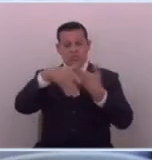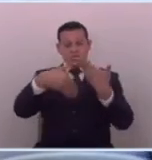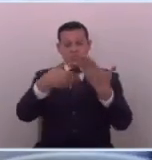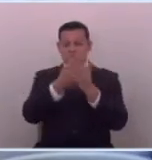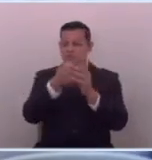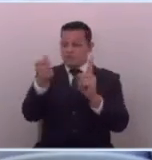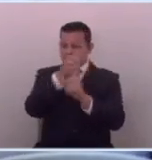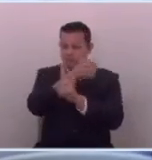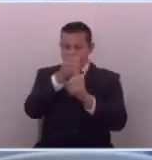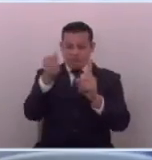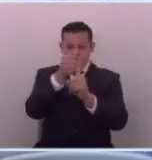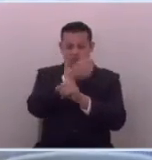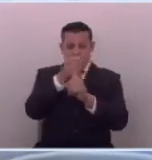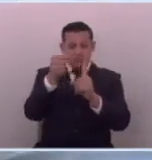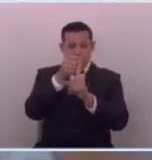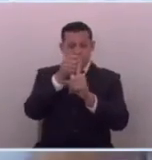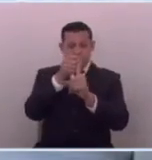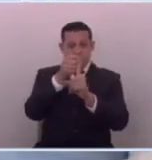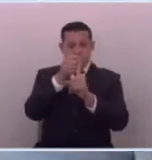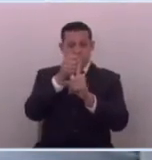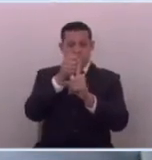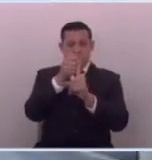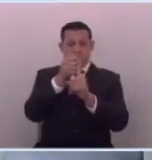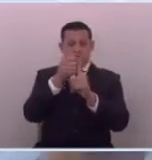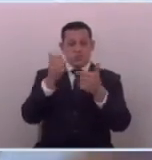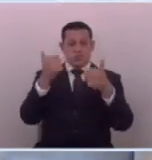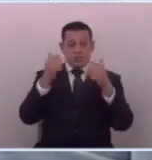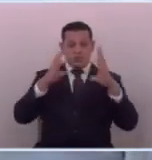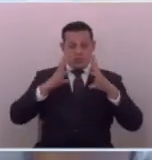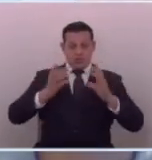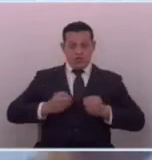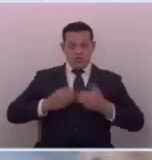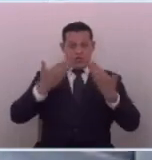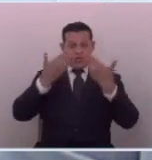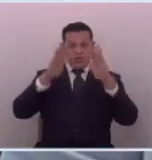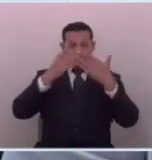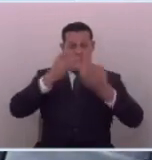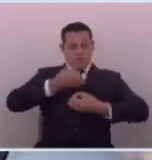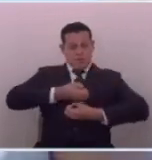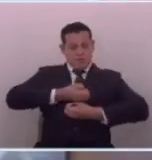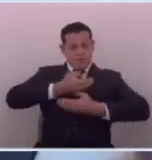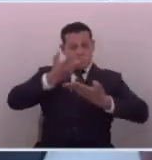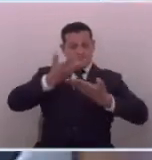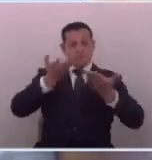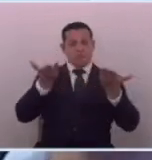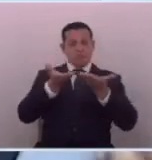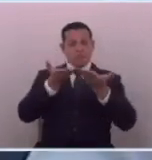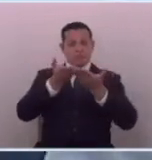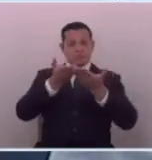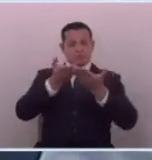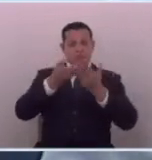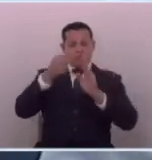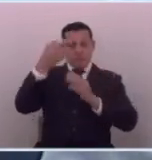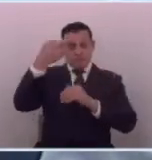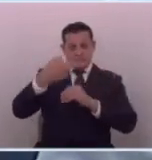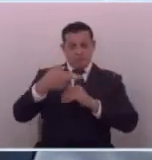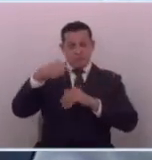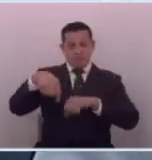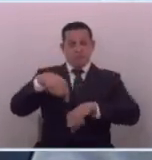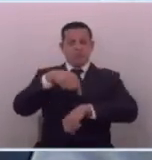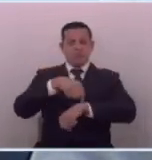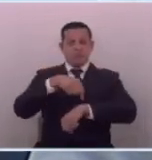atropellos y las violaciones que desde el Estado en sus diferentes expresiones se están materializando ahora